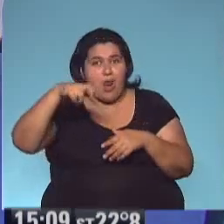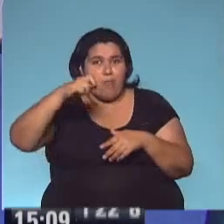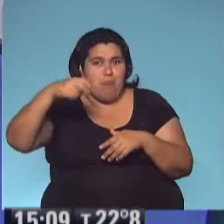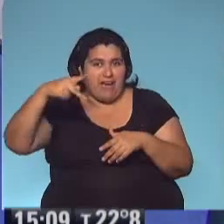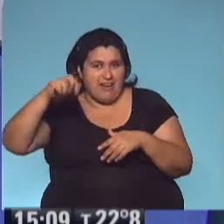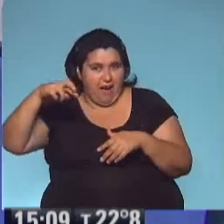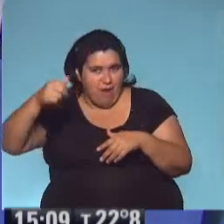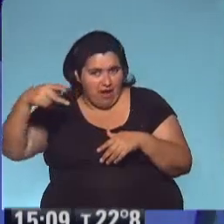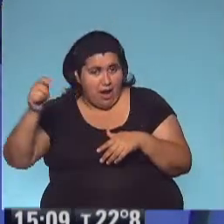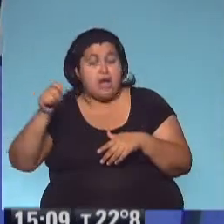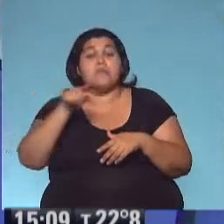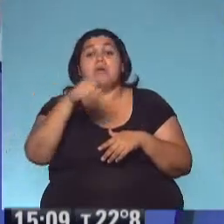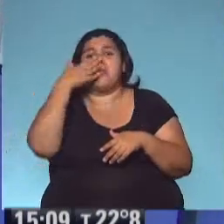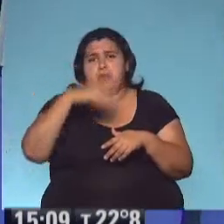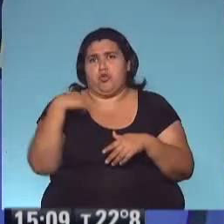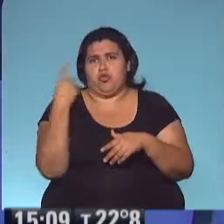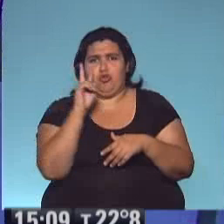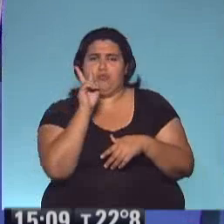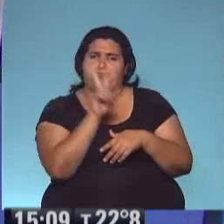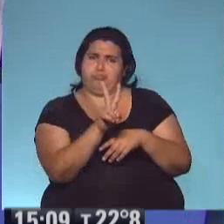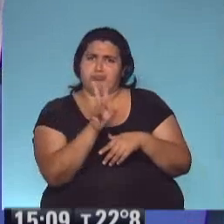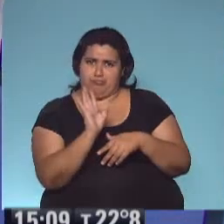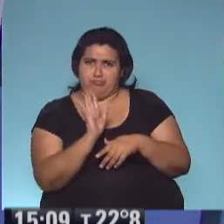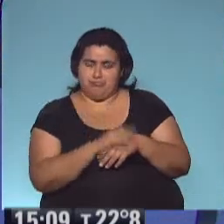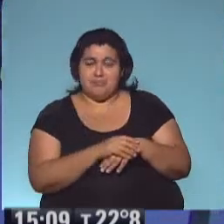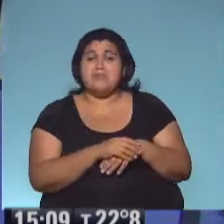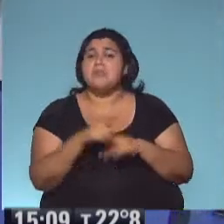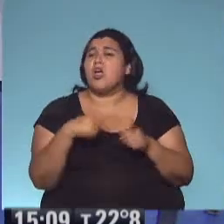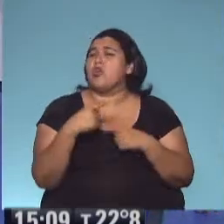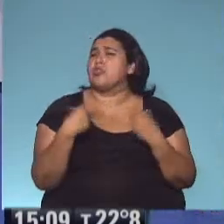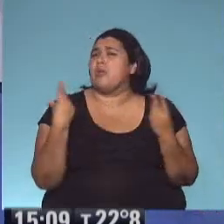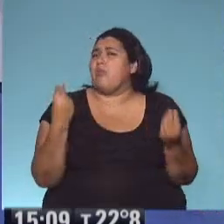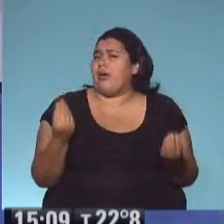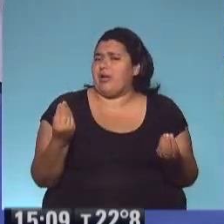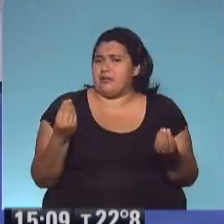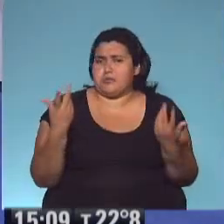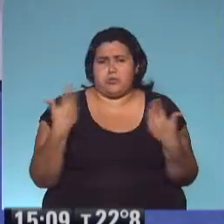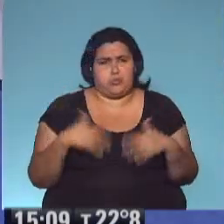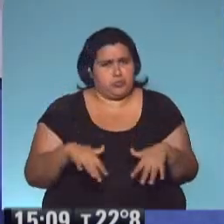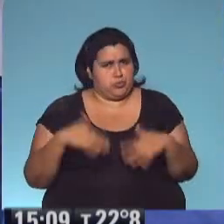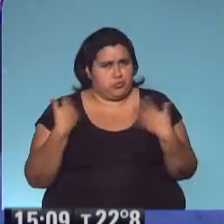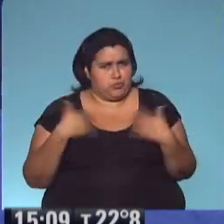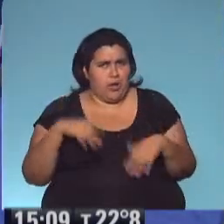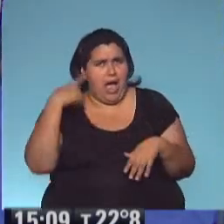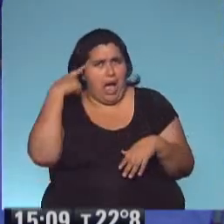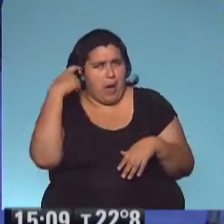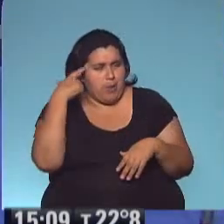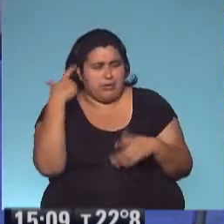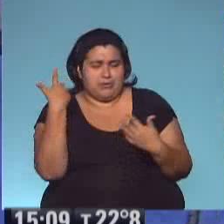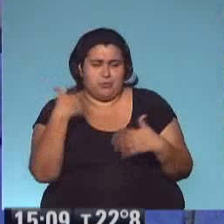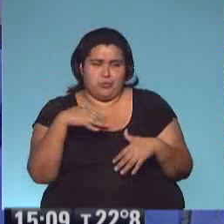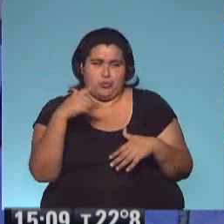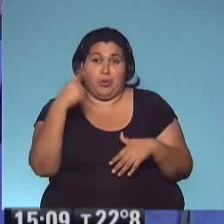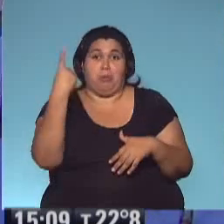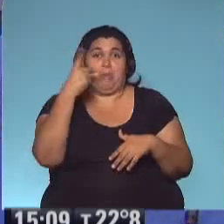educando. Y nosotros ya lo estamos viendo, ¿eh? Sí. ¿Y con qué seguimos? ¿Con qué seguimos? Mucho, mucho, mucho que aprender. Mucho que aprender en primer